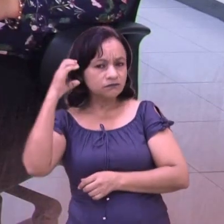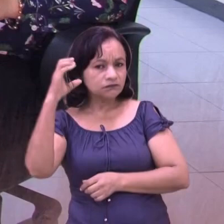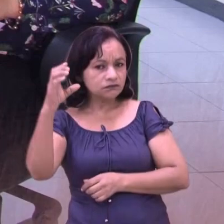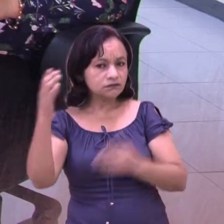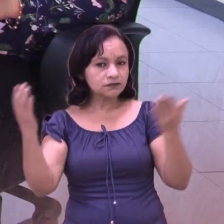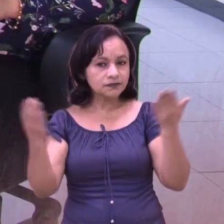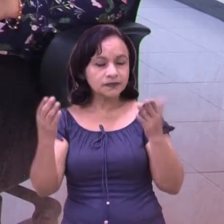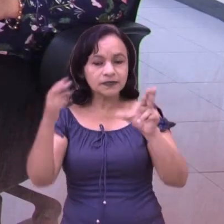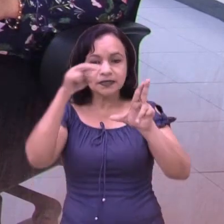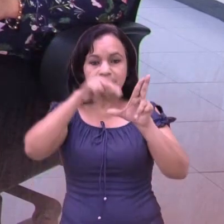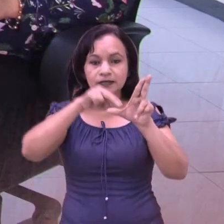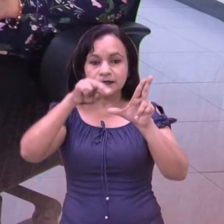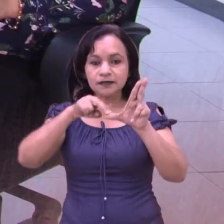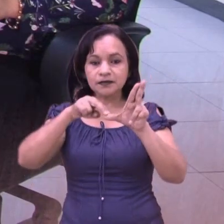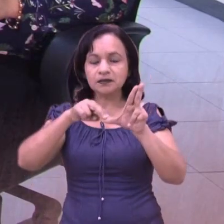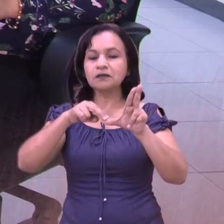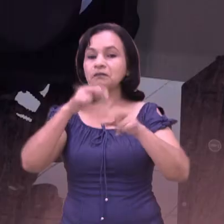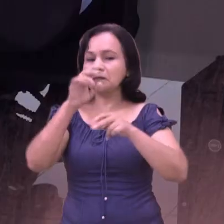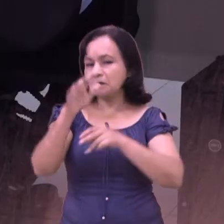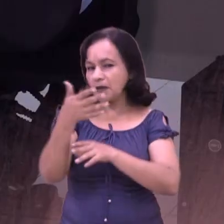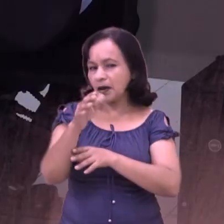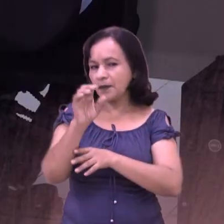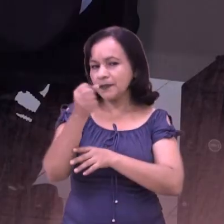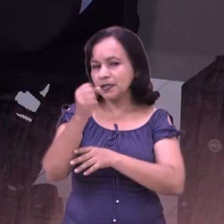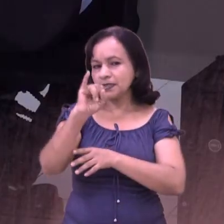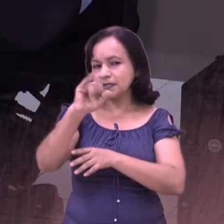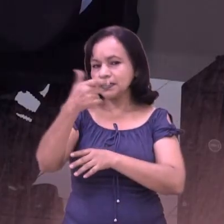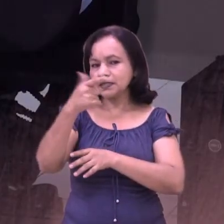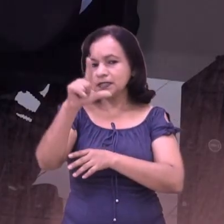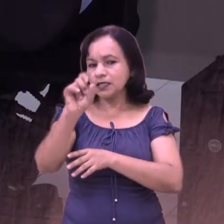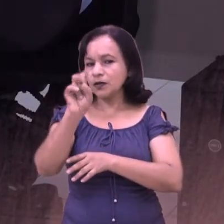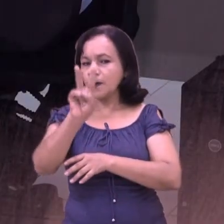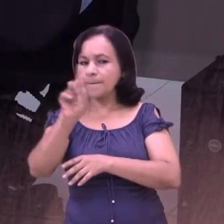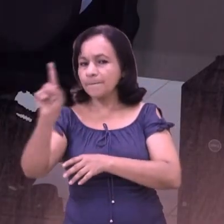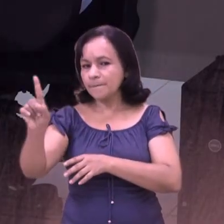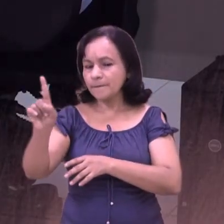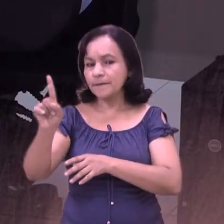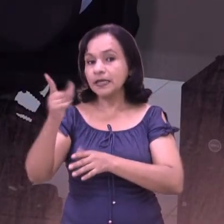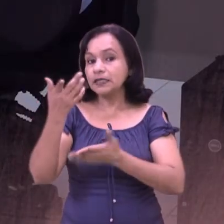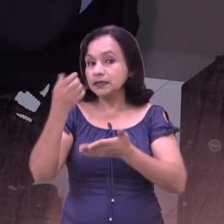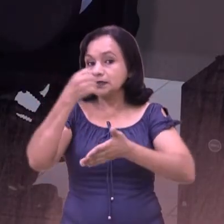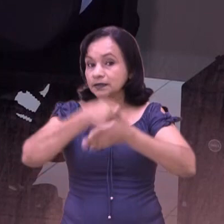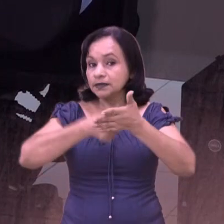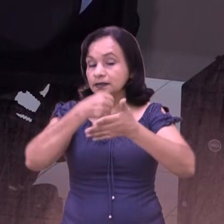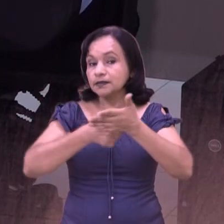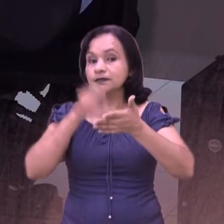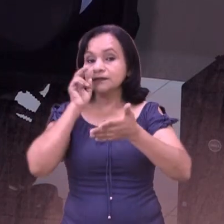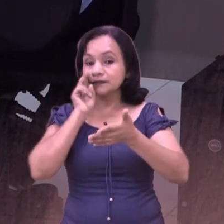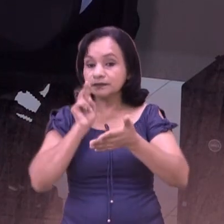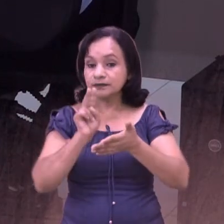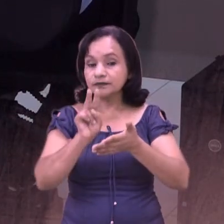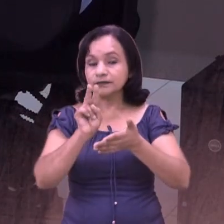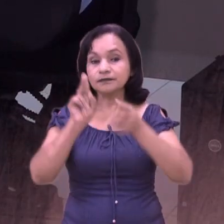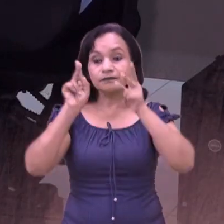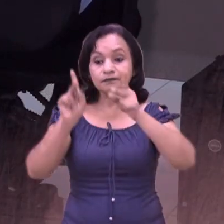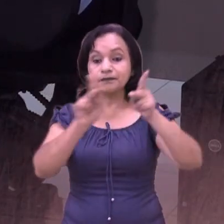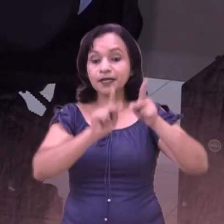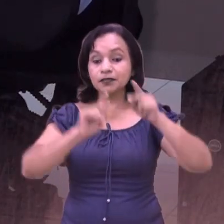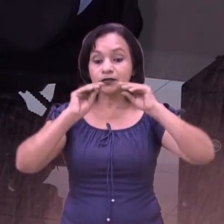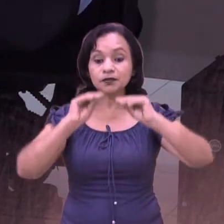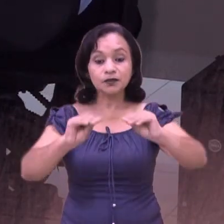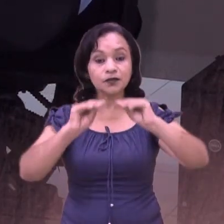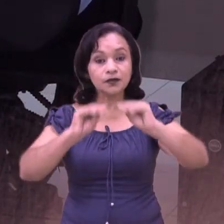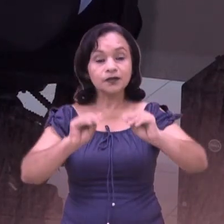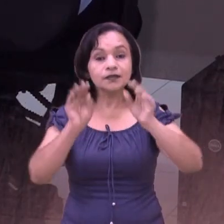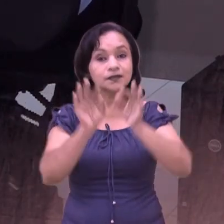definitivamente nos estamos poniendo a la altura del siglo XXI. Sin embargo, esto también implica un desafío desde el punto de vista de